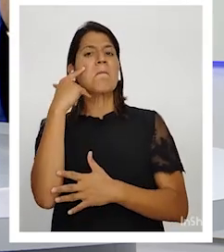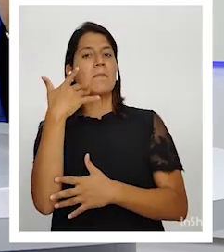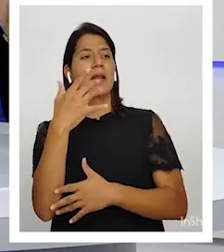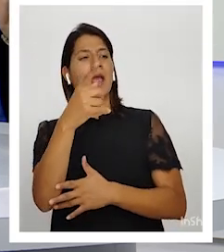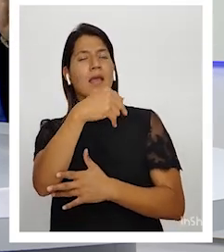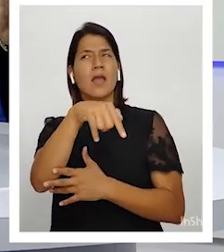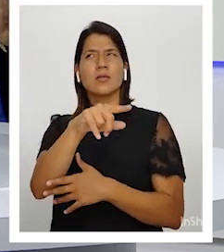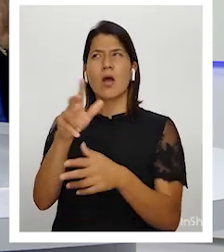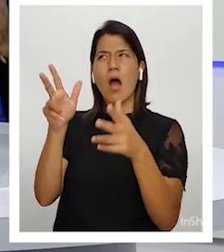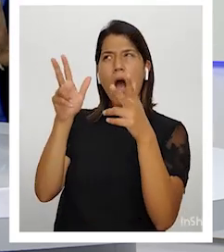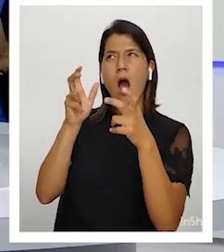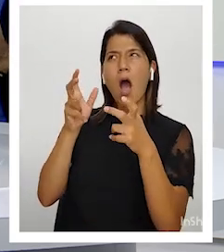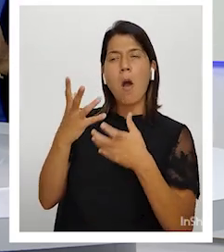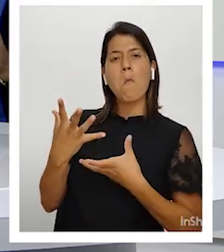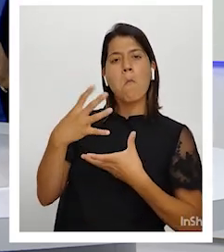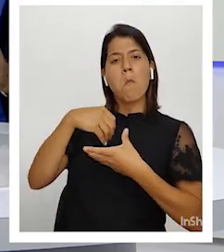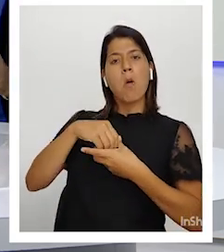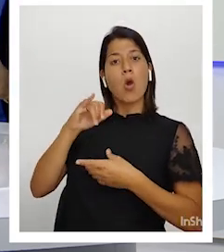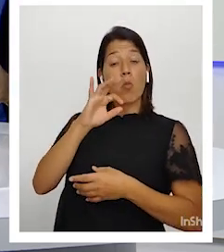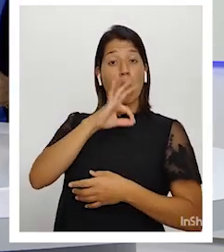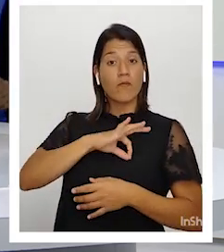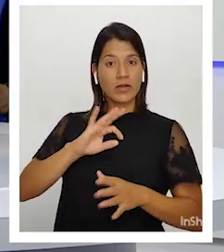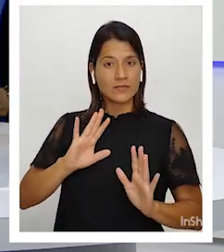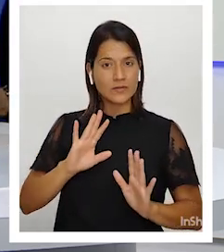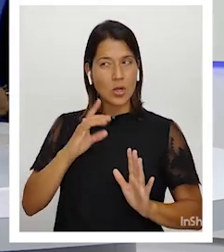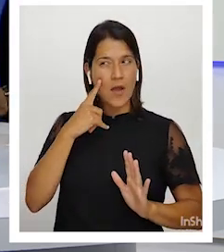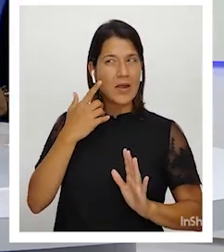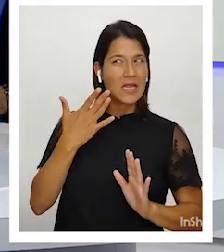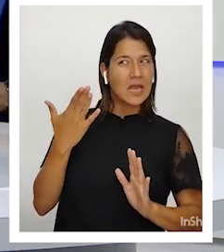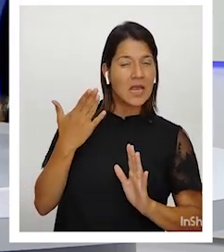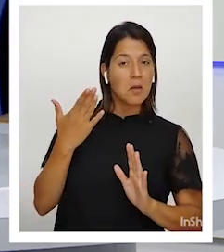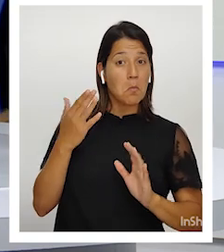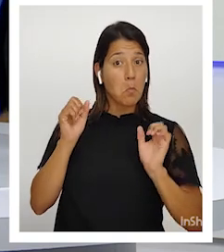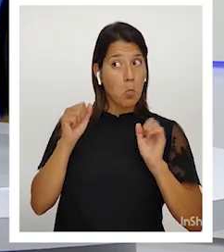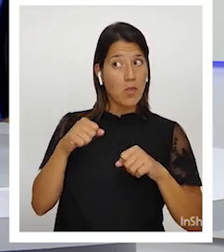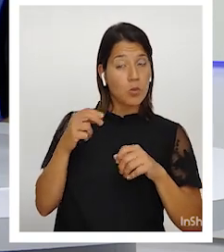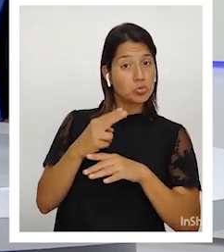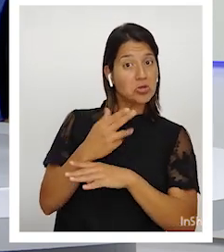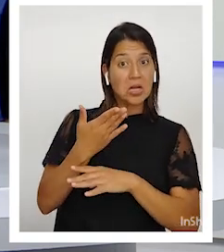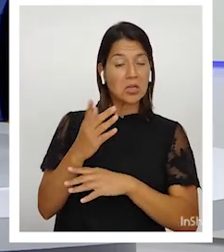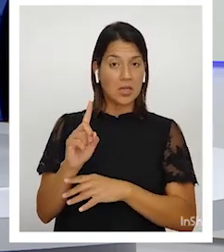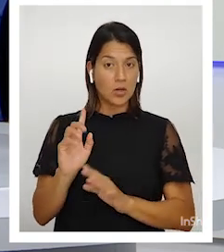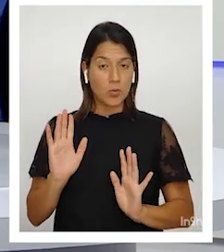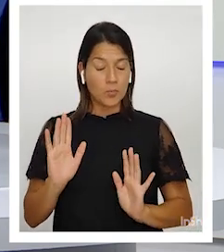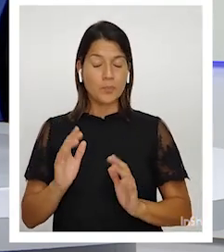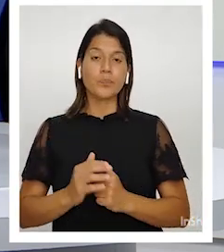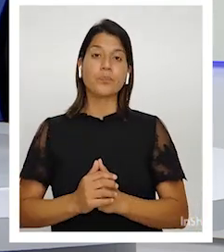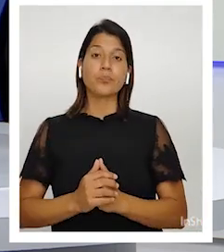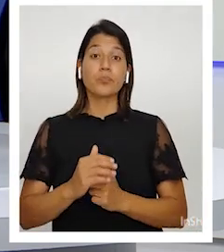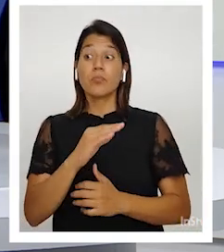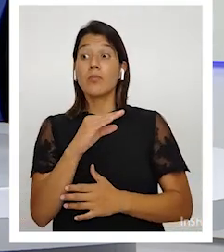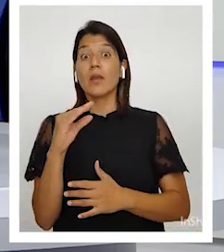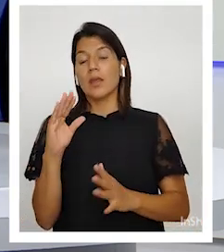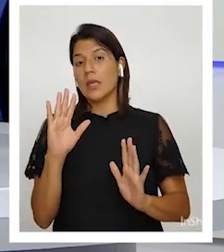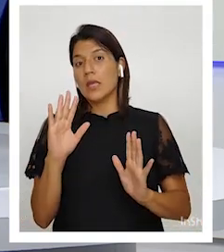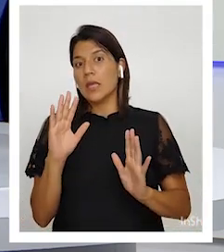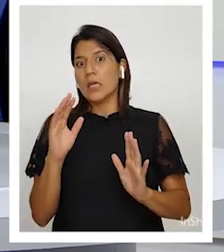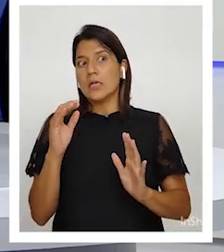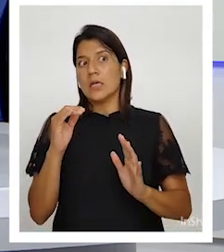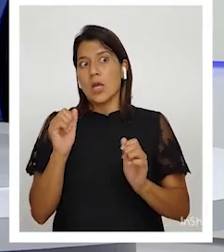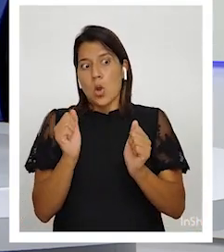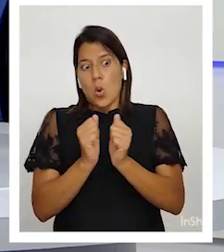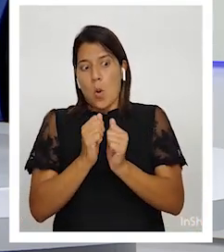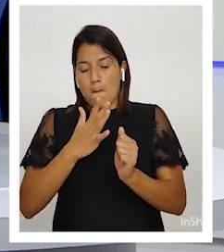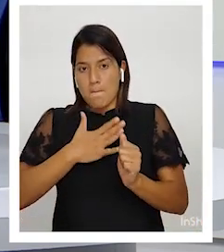inventario. A ver si les sirve, qué les sirve, y si dentro de estas cosas hay